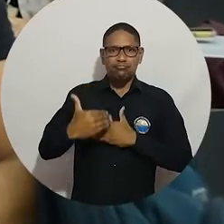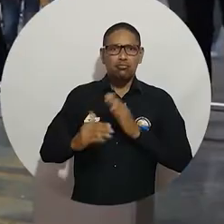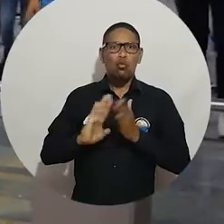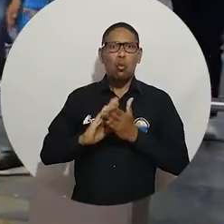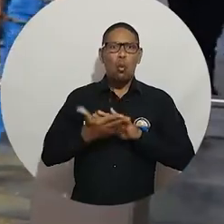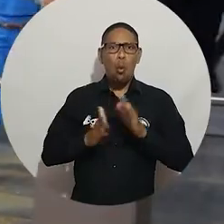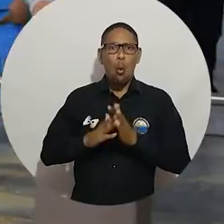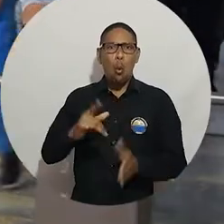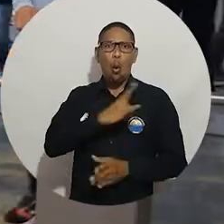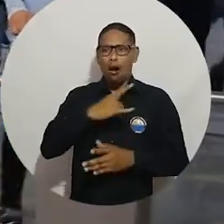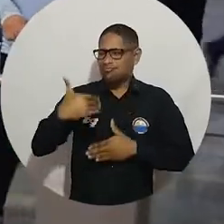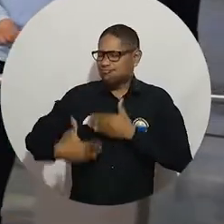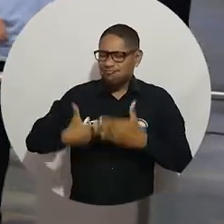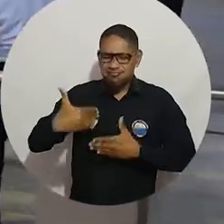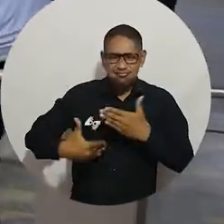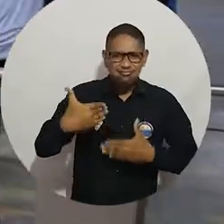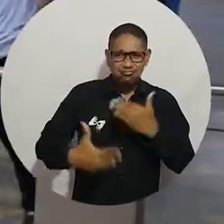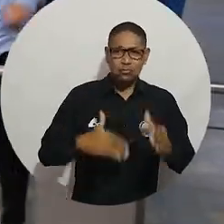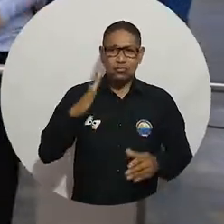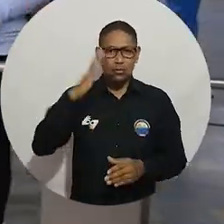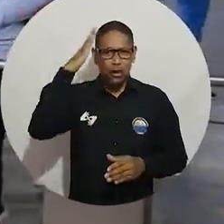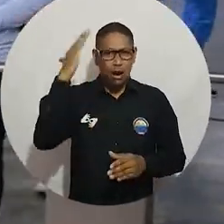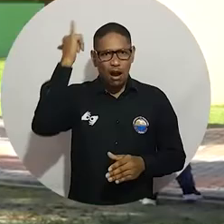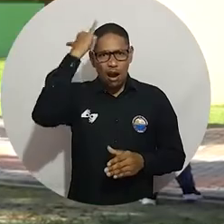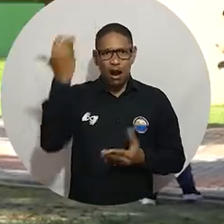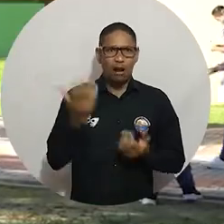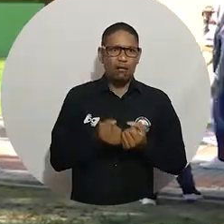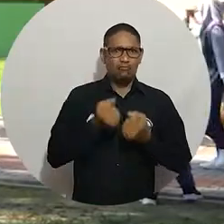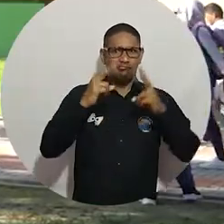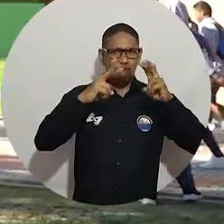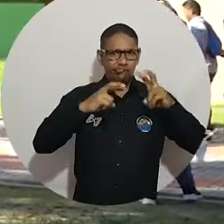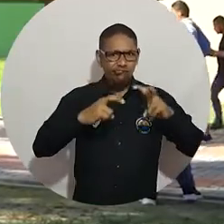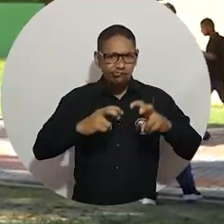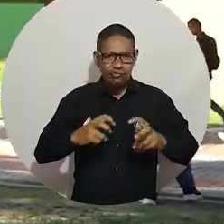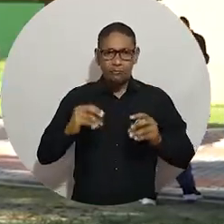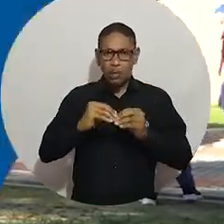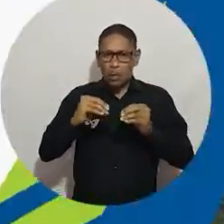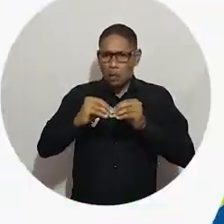cosechando logros que posicionen a la alma mater a nivel nacional e internacional.